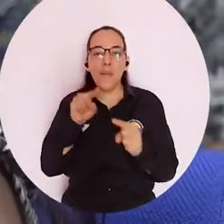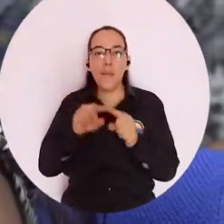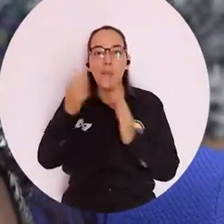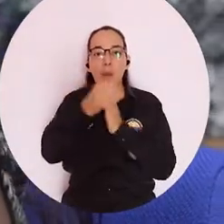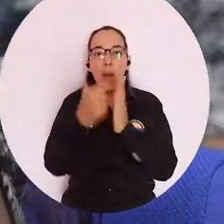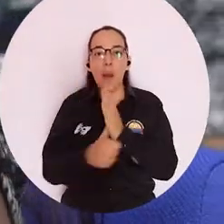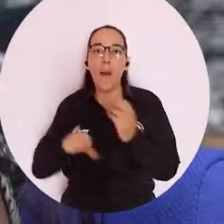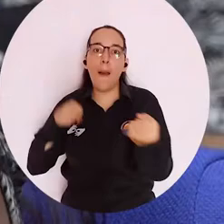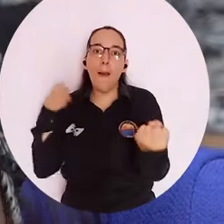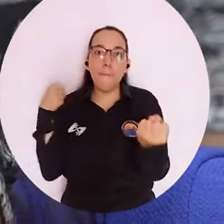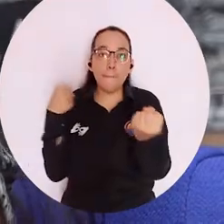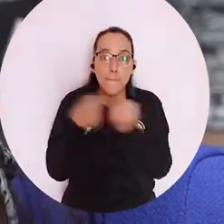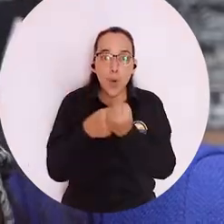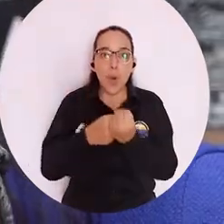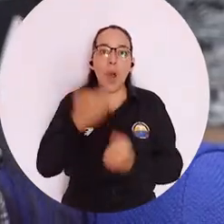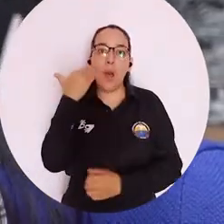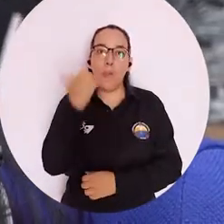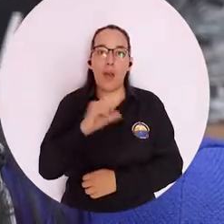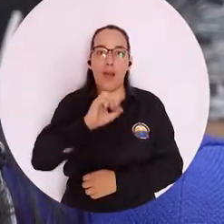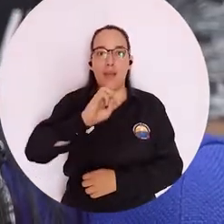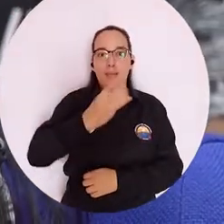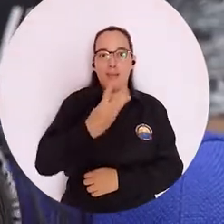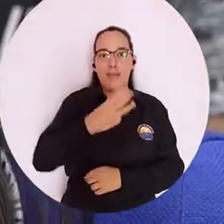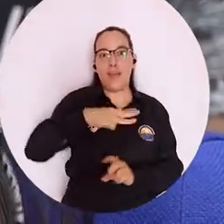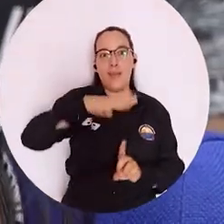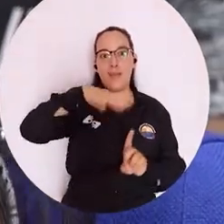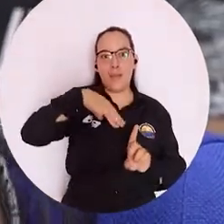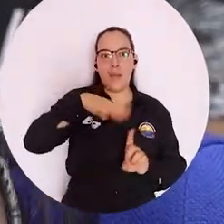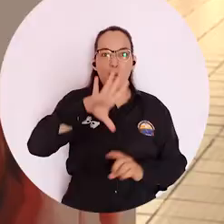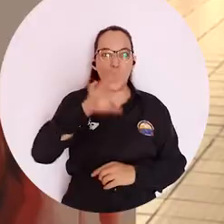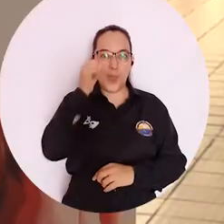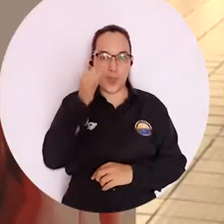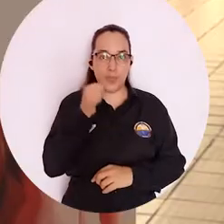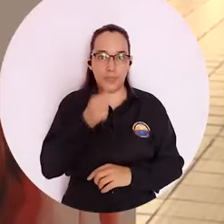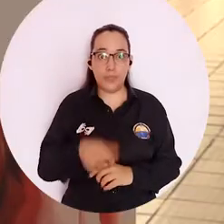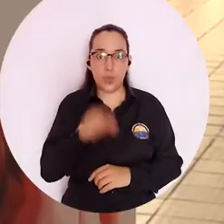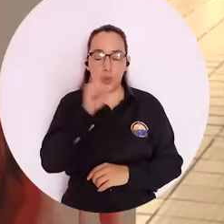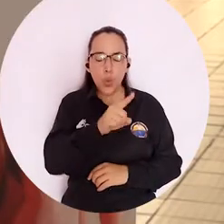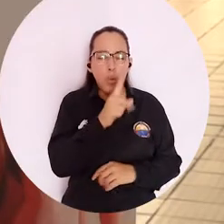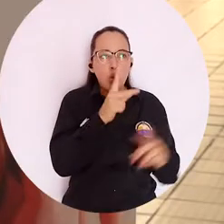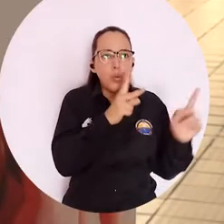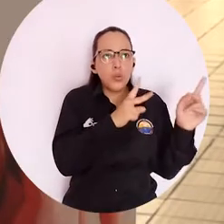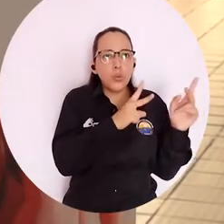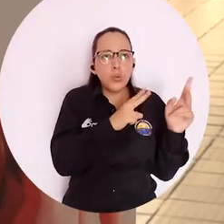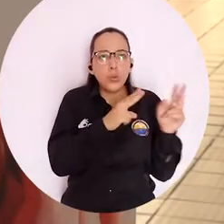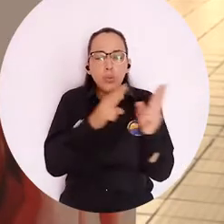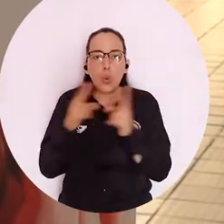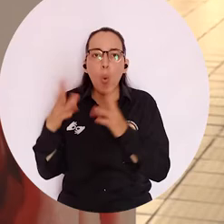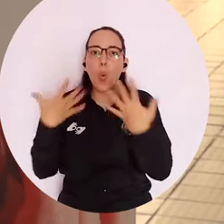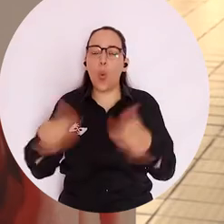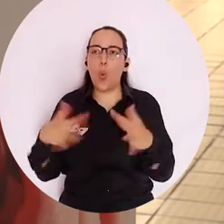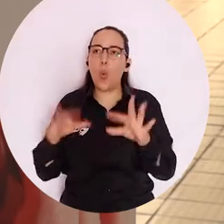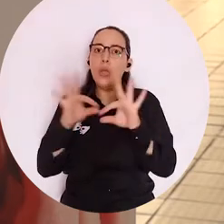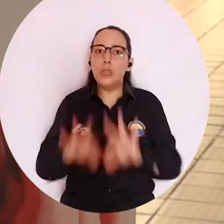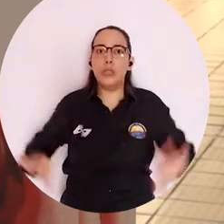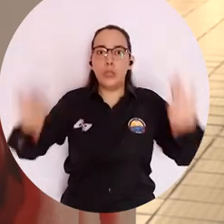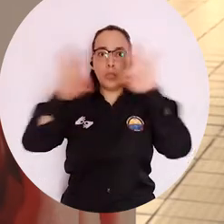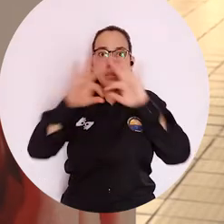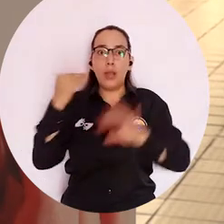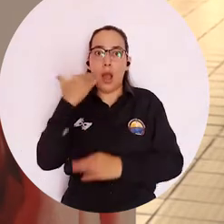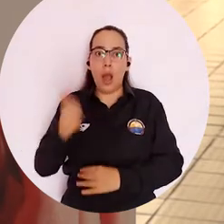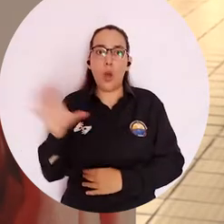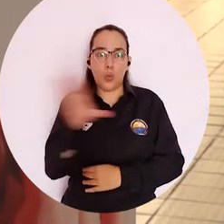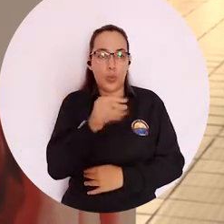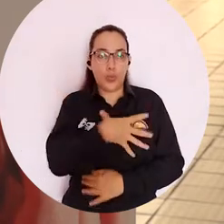programa de promoción y apoyo a mujeres en el tercer trimestre de gestación. Este documental deja un mensaje muy importante a las